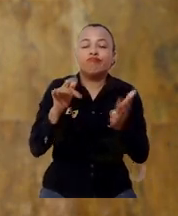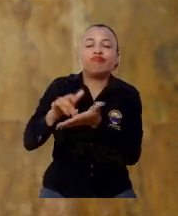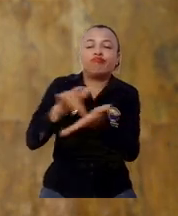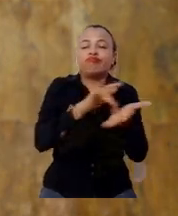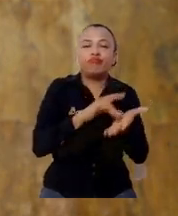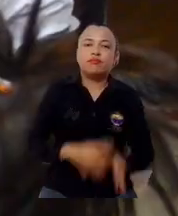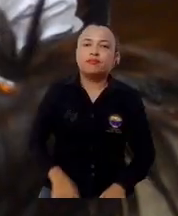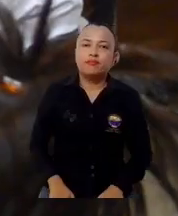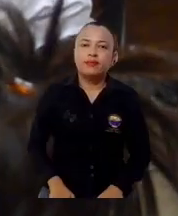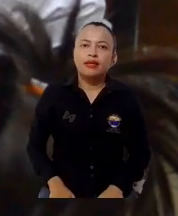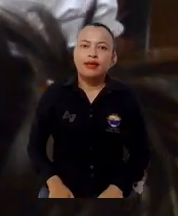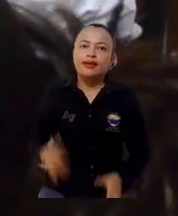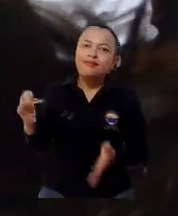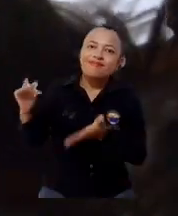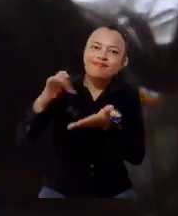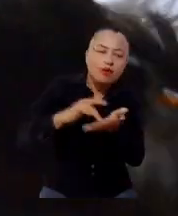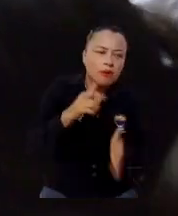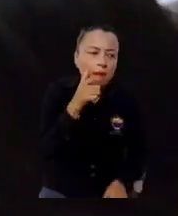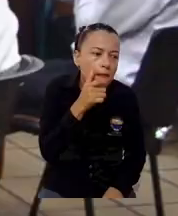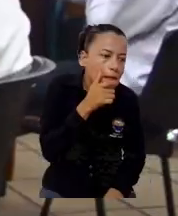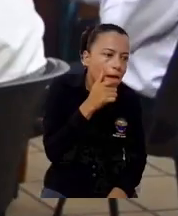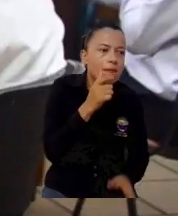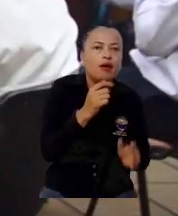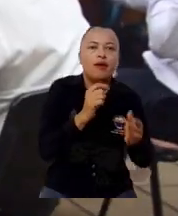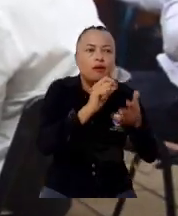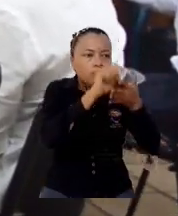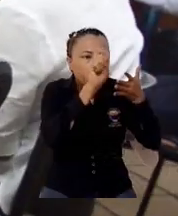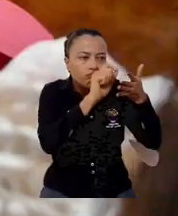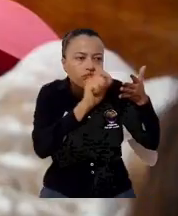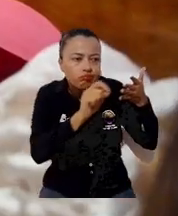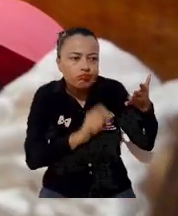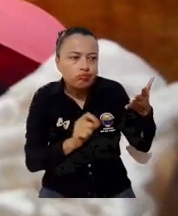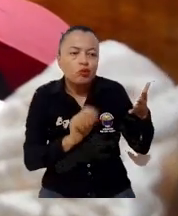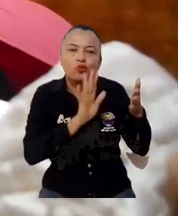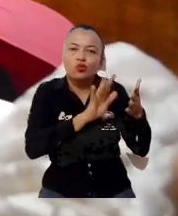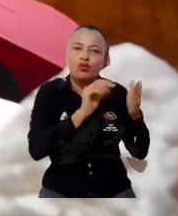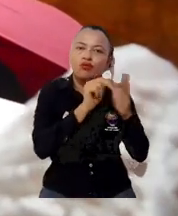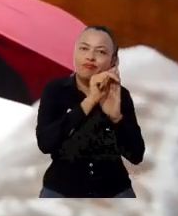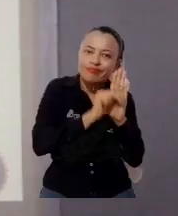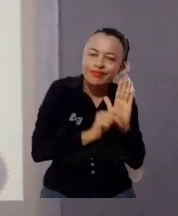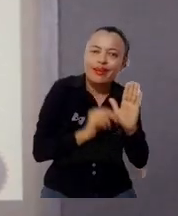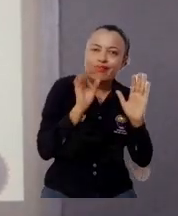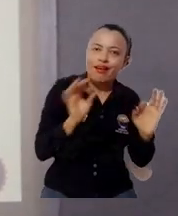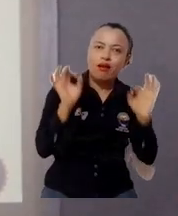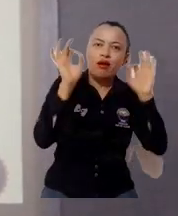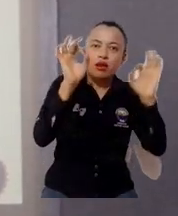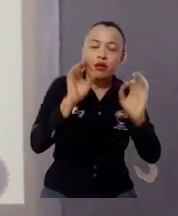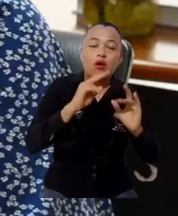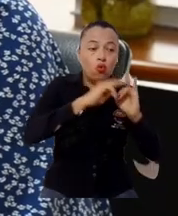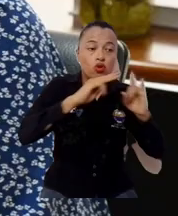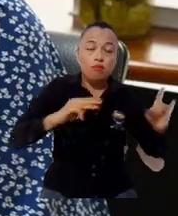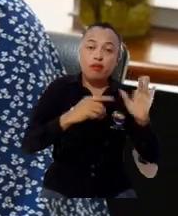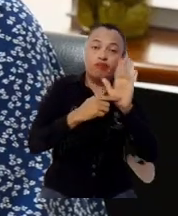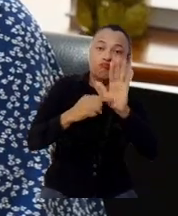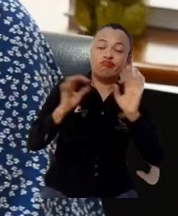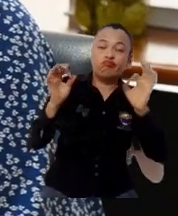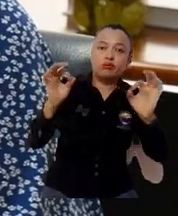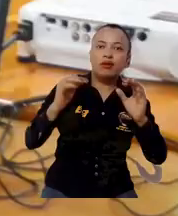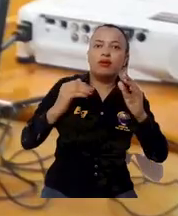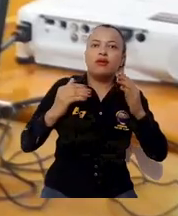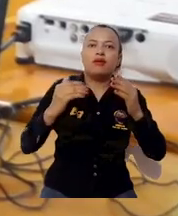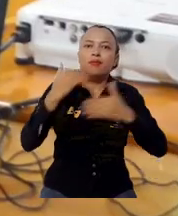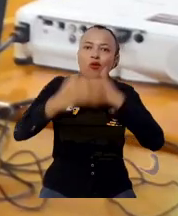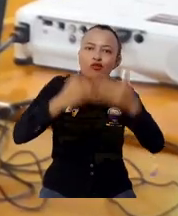forma participativa. Durante la visita de seguimiento a la ejecución de requisitos de los estándares de calidad, Unimagdalena evidenció su